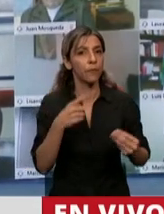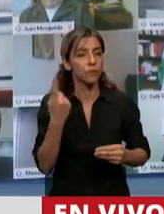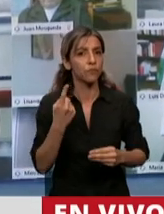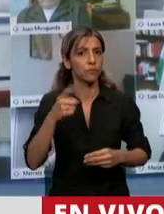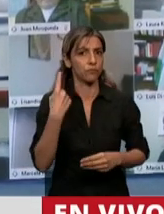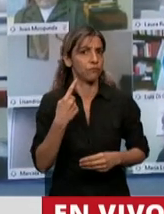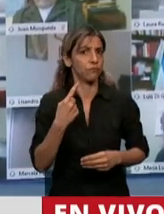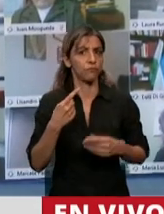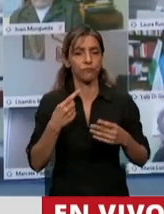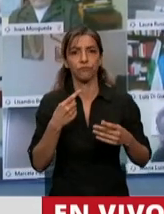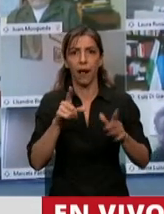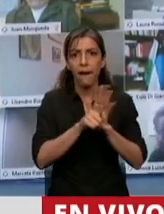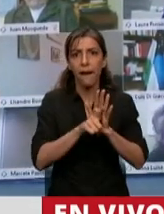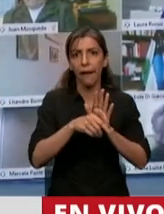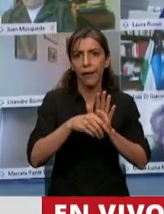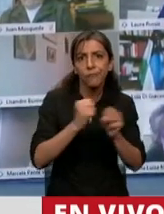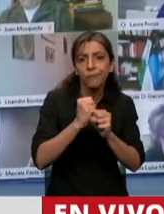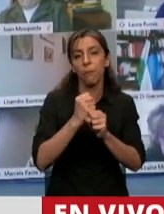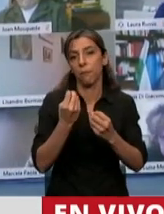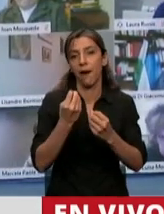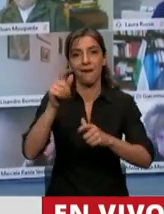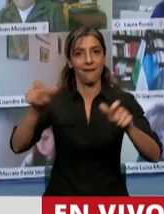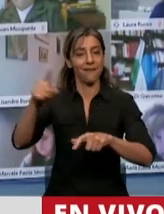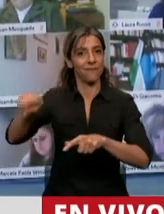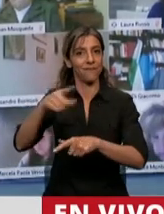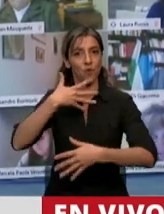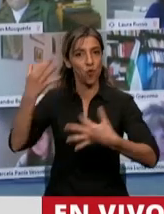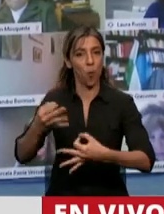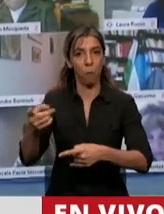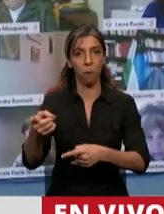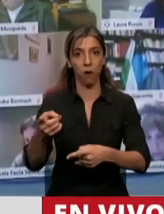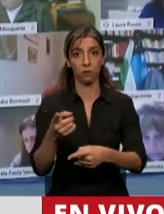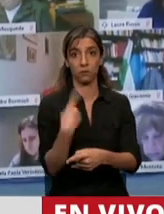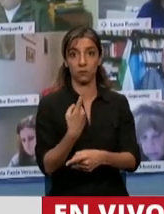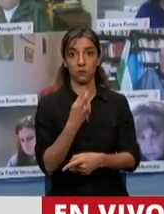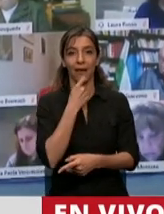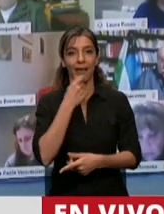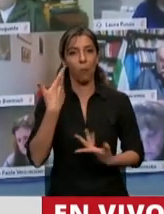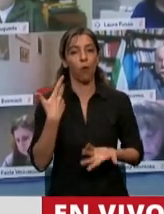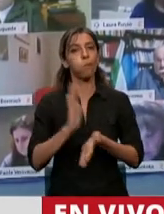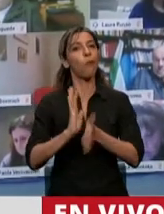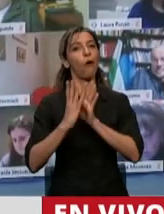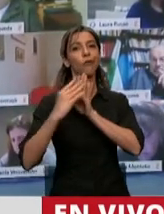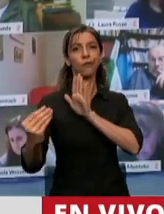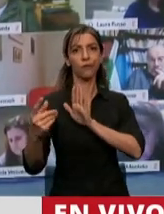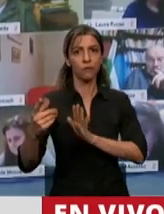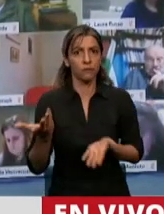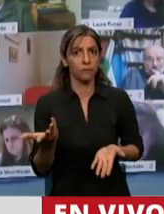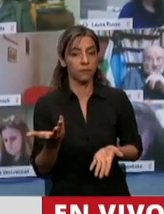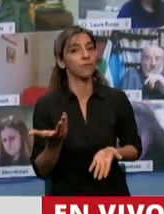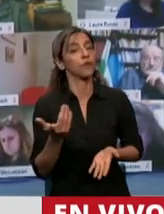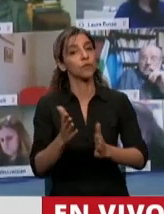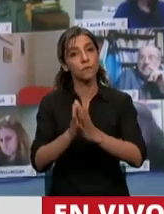sean cumplidas por los ciudadanos. Nosotros tenemos que dar el ejemplo. Le pido de nuevo, por favor, haga